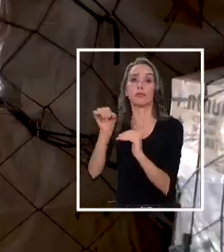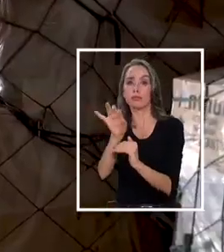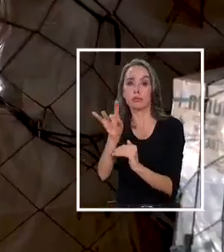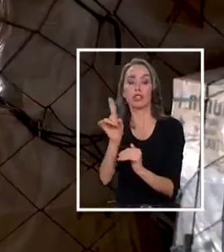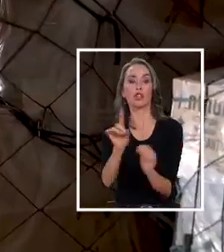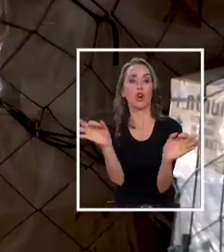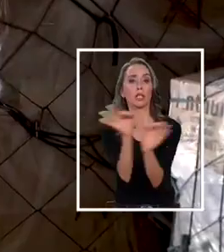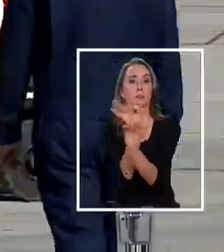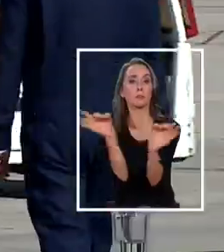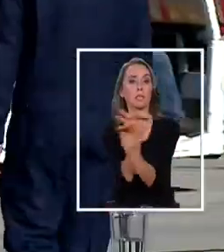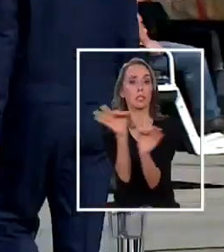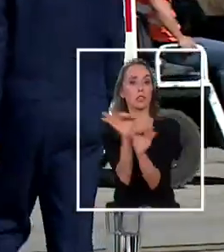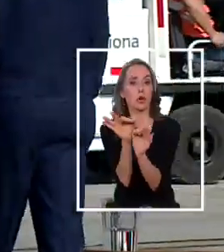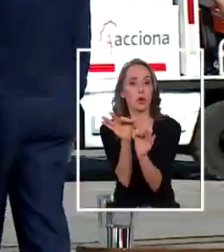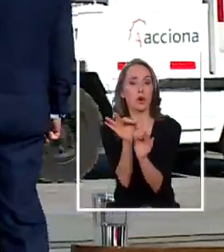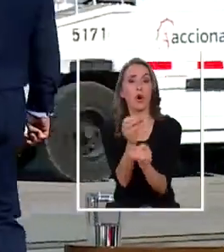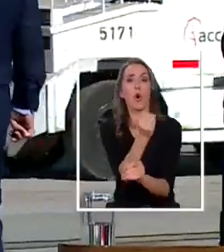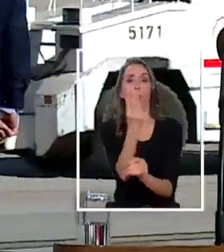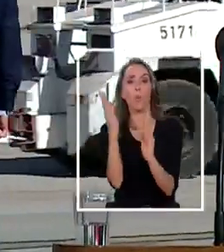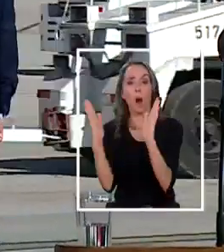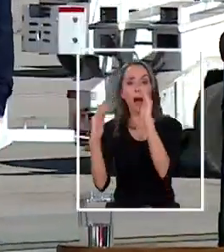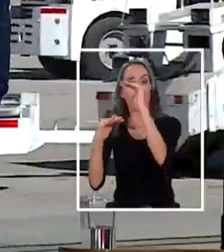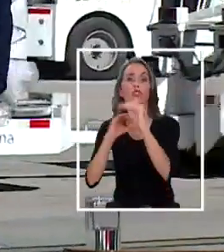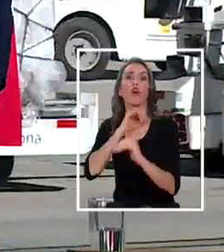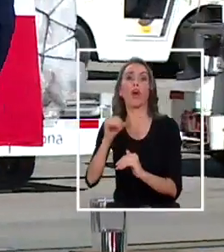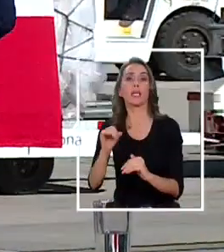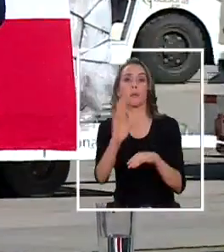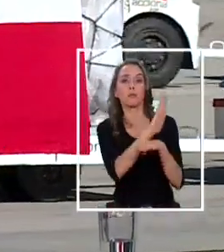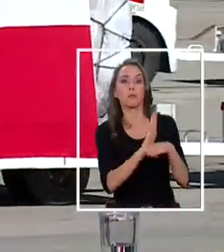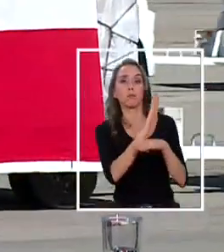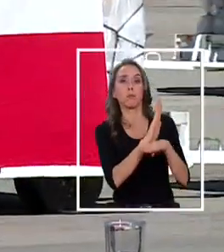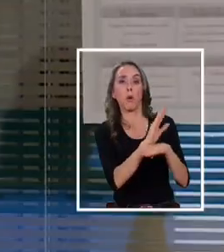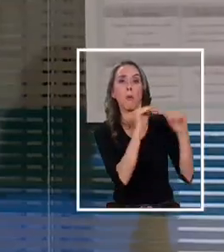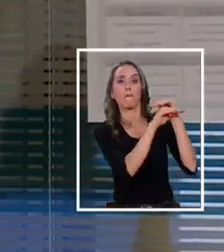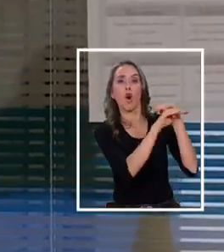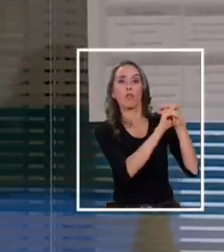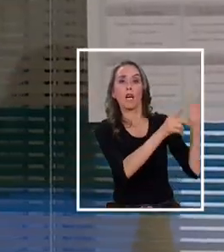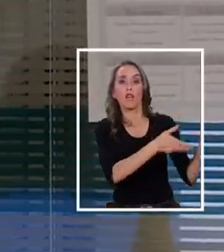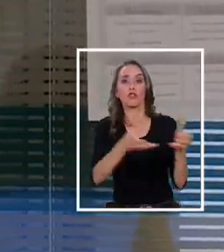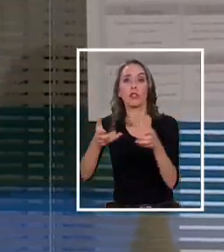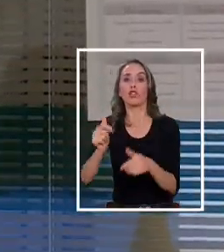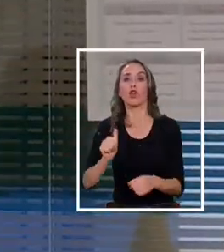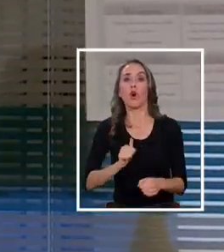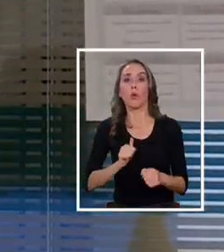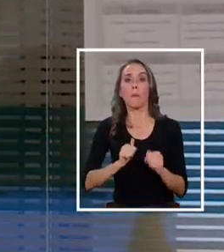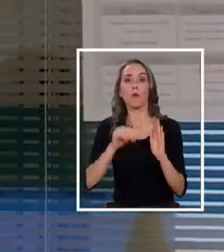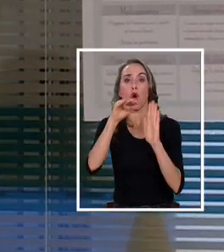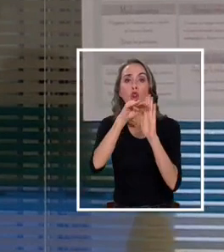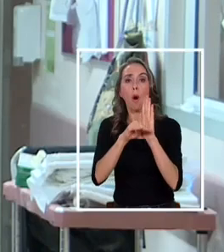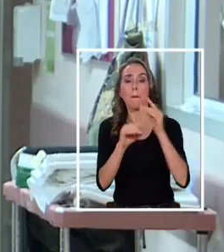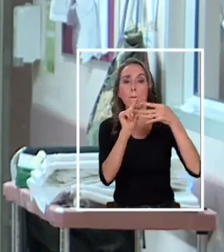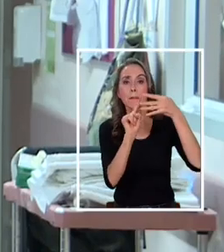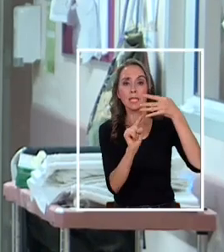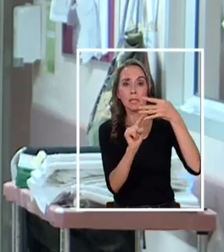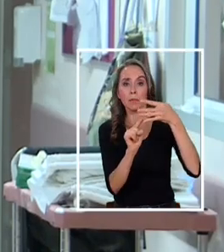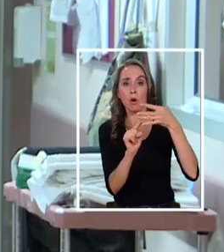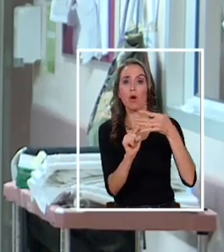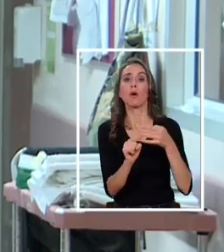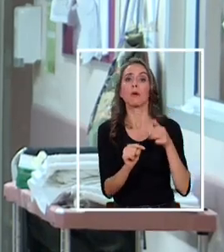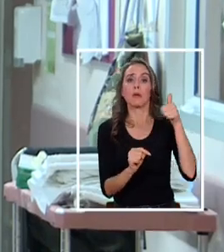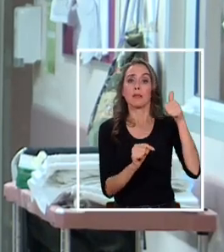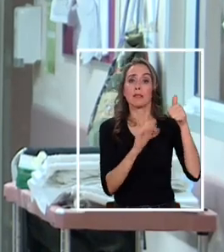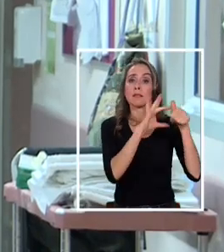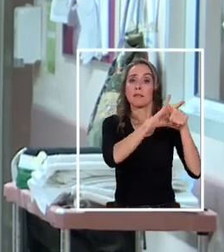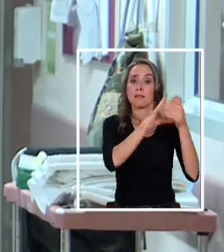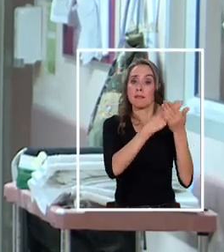aclararon, eso sí, cuántos equipos nunca salieron de la bodega por incumplir los estándares mínimos. La autoridad sanitaria